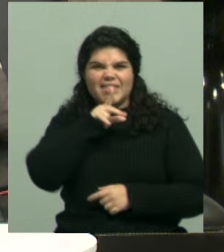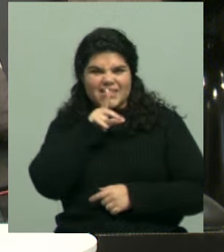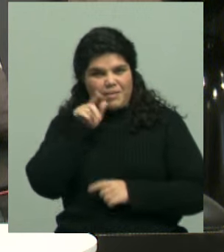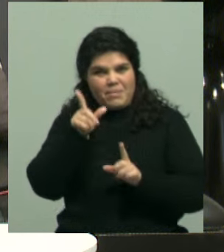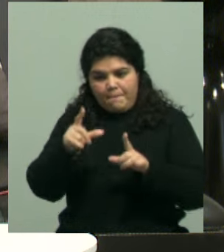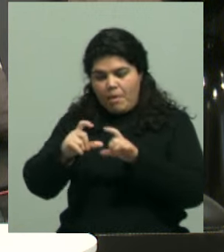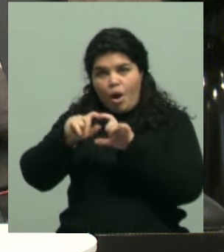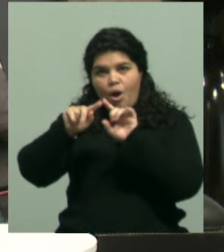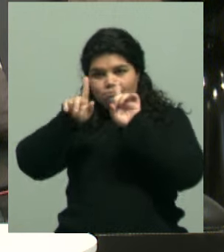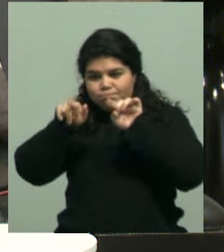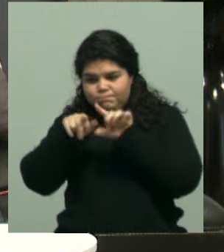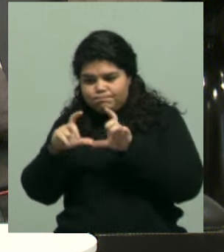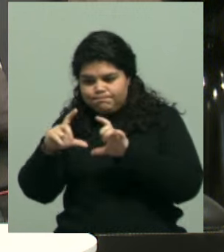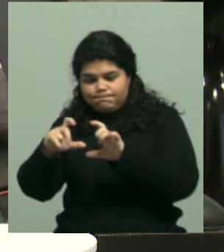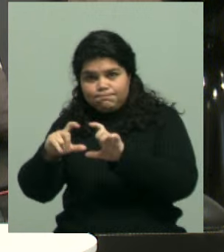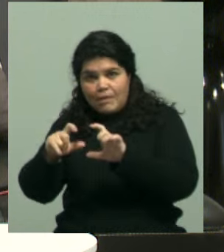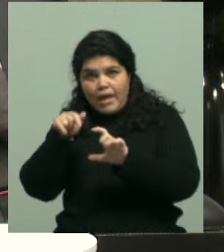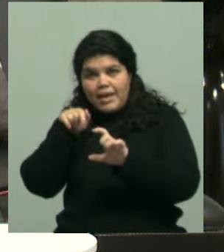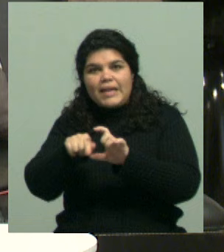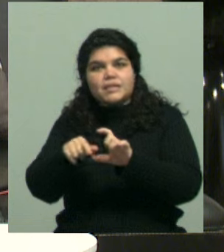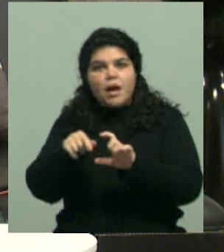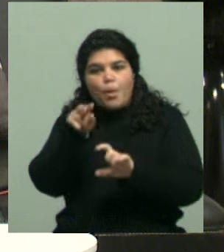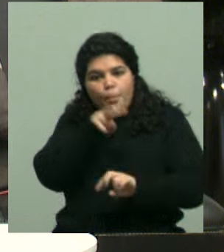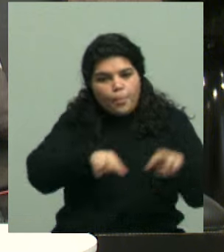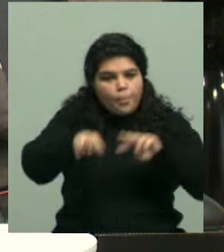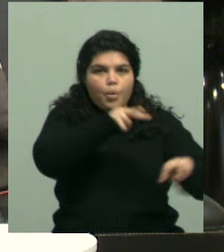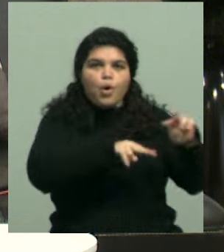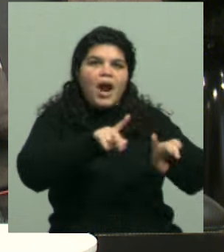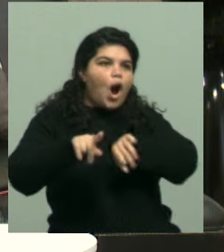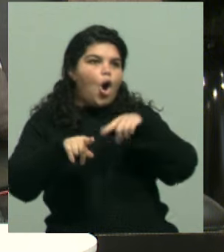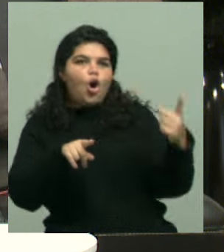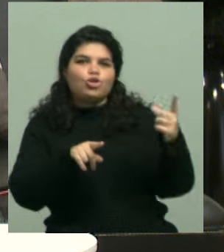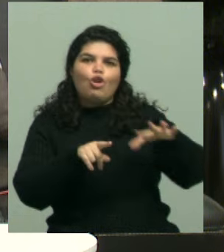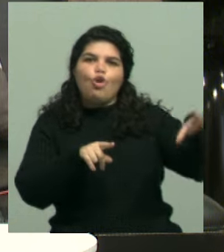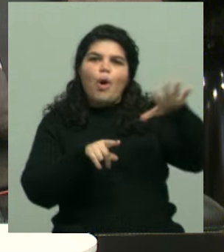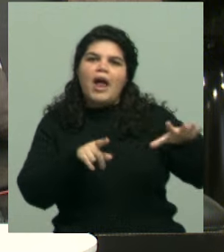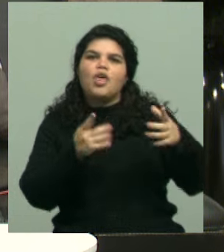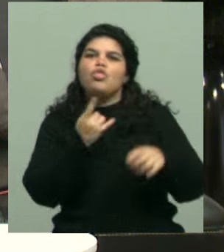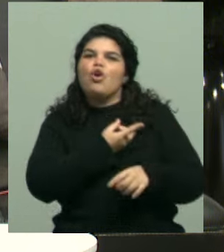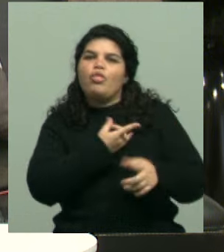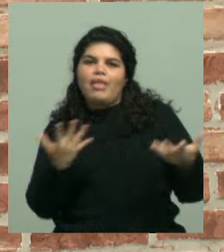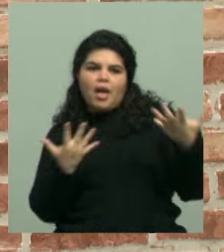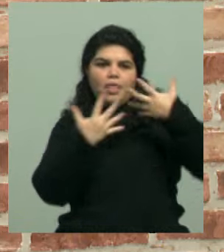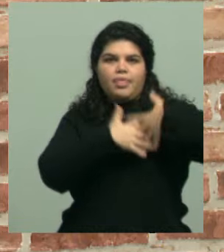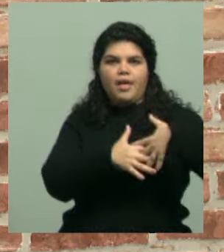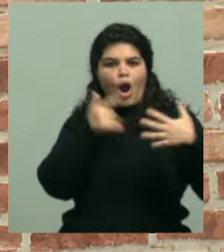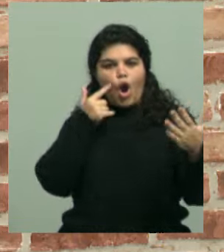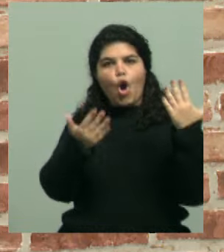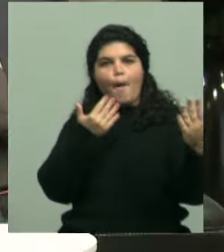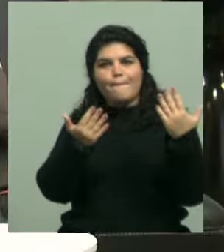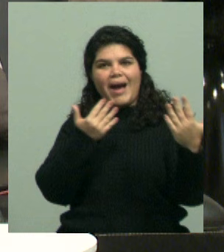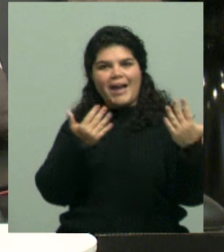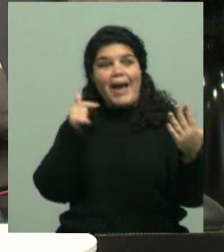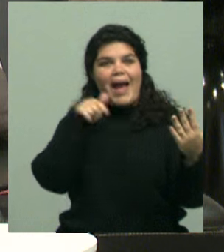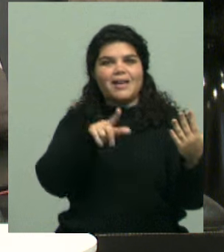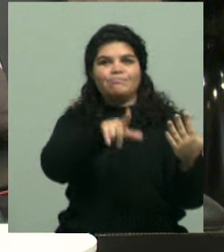por qué te abre la misma imagen en otras búsquedas que no son de Google. Entonces te hace una comparativa. Y ahí podés determinarlo entonces. Y a